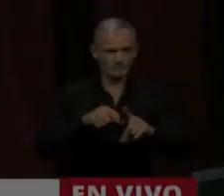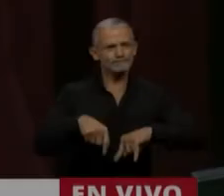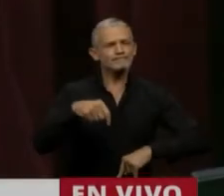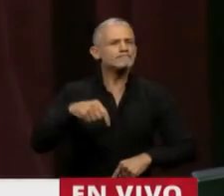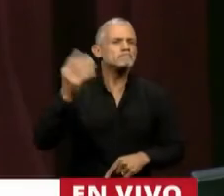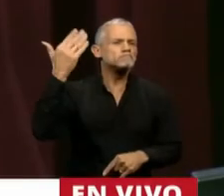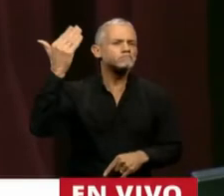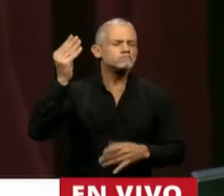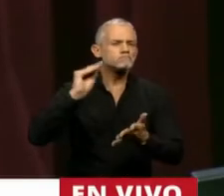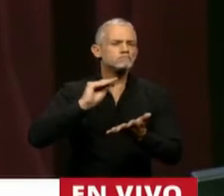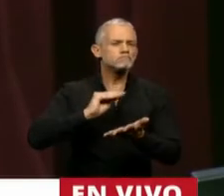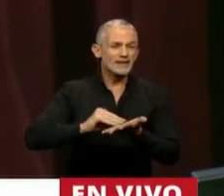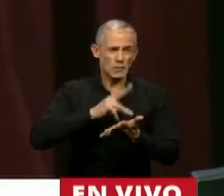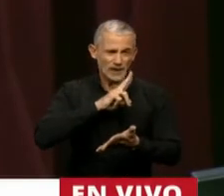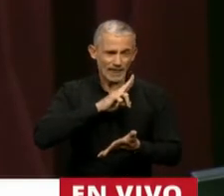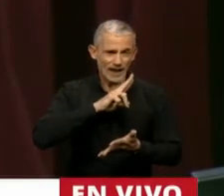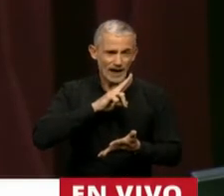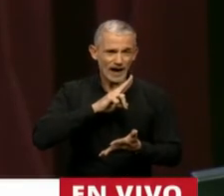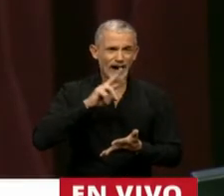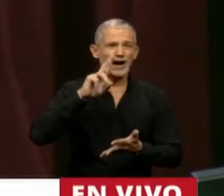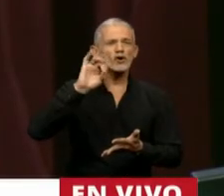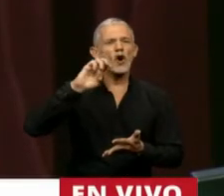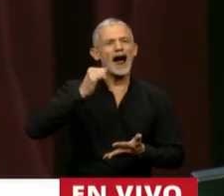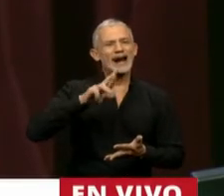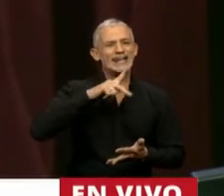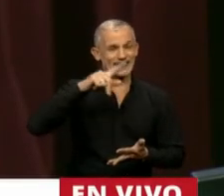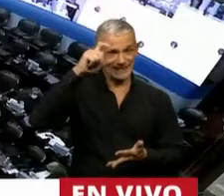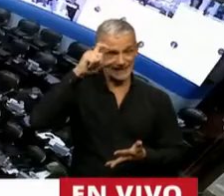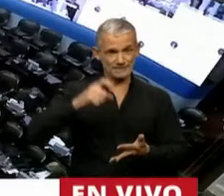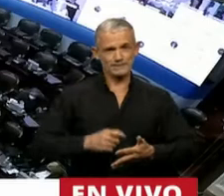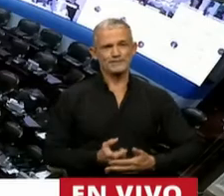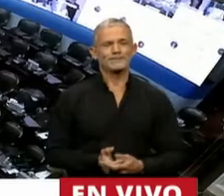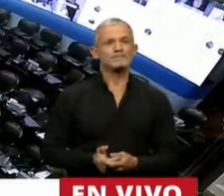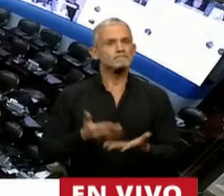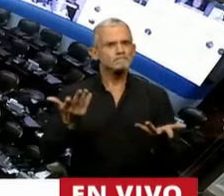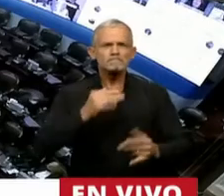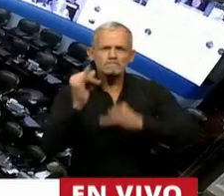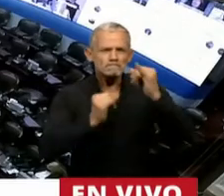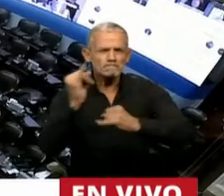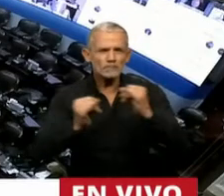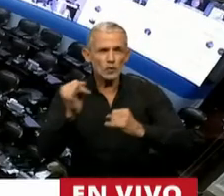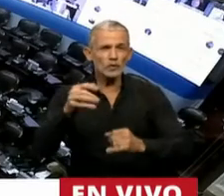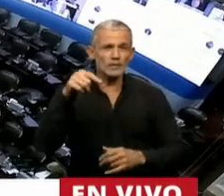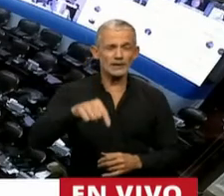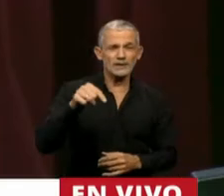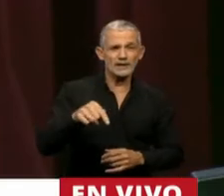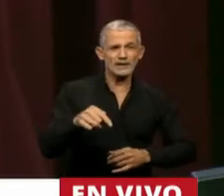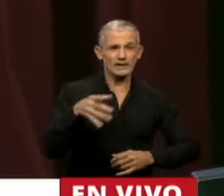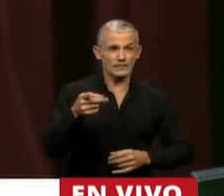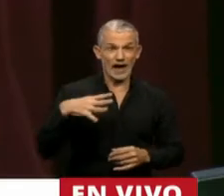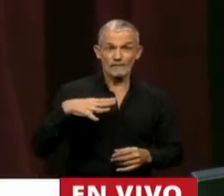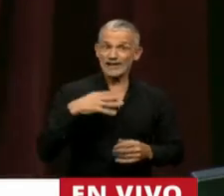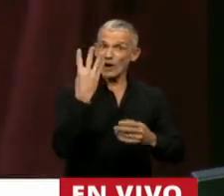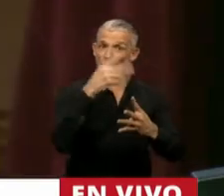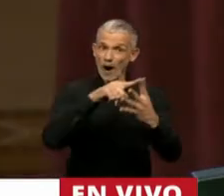Tiene la palabra la diputada Ruarte. Les informo a los señores diputados que quedan